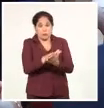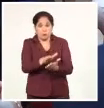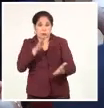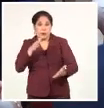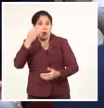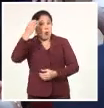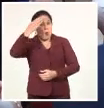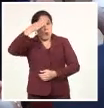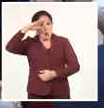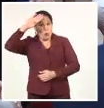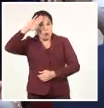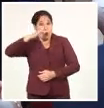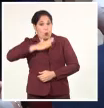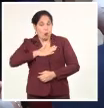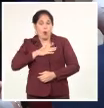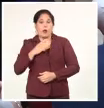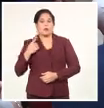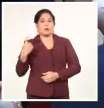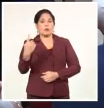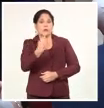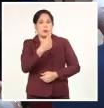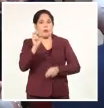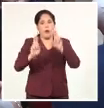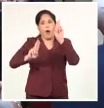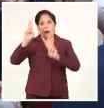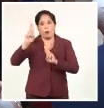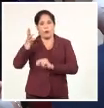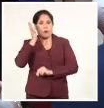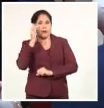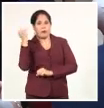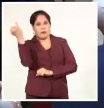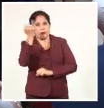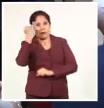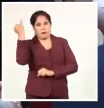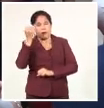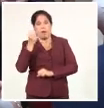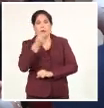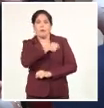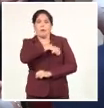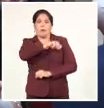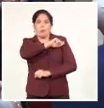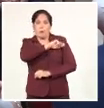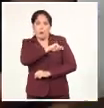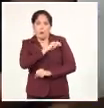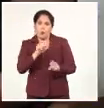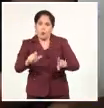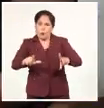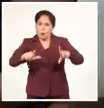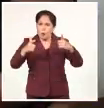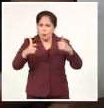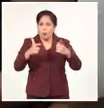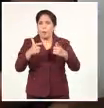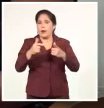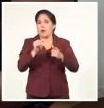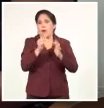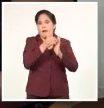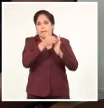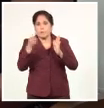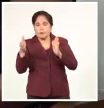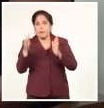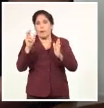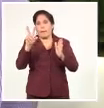del gobierno cubano con todos los acuerdos de la Conferencia Internacional sobre Población y con el cumplimiento de la Agenda de Desarrollo